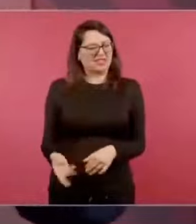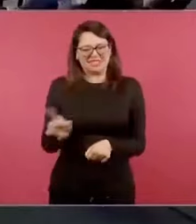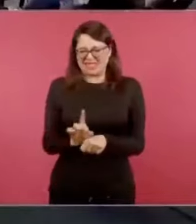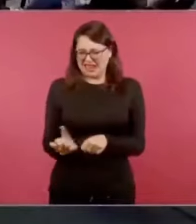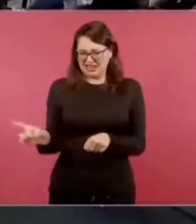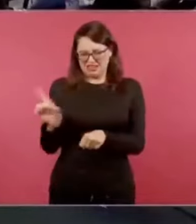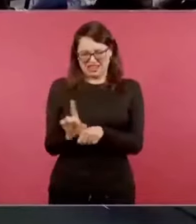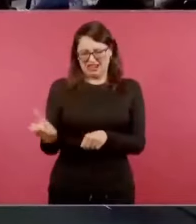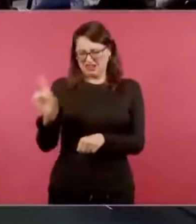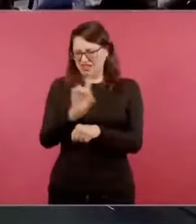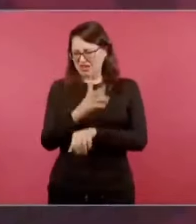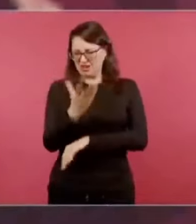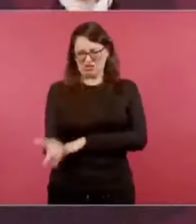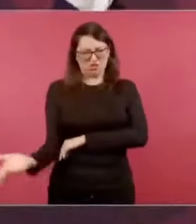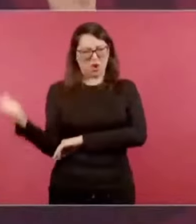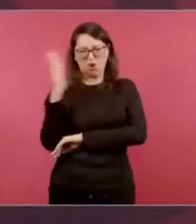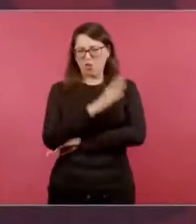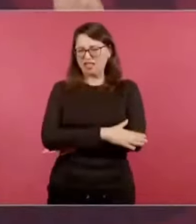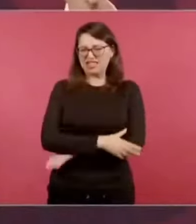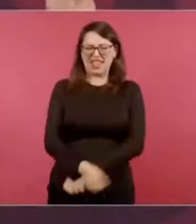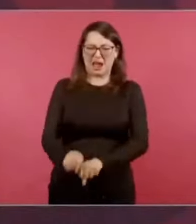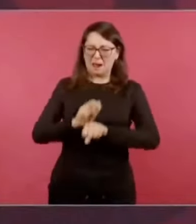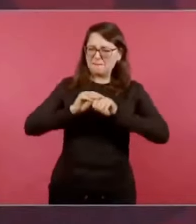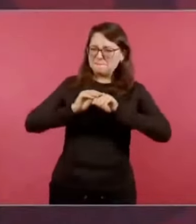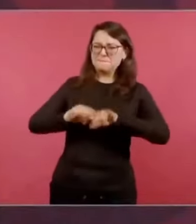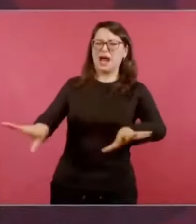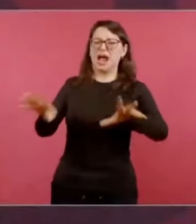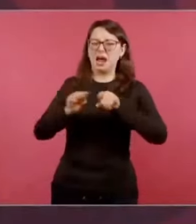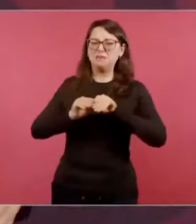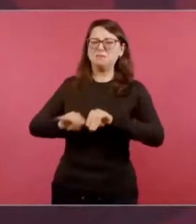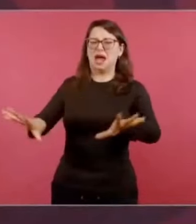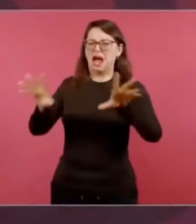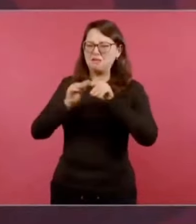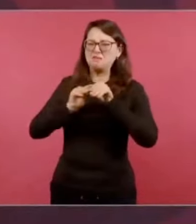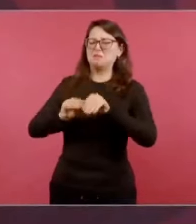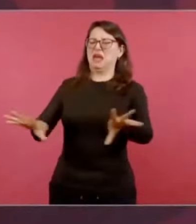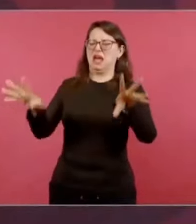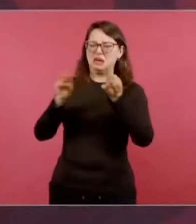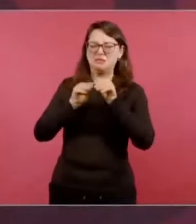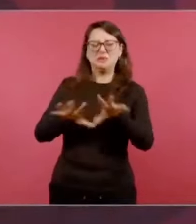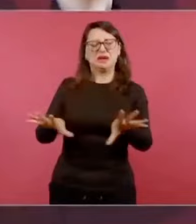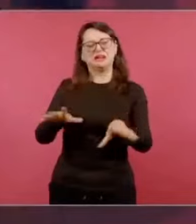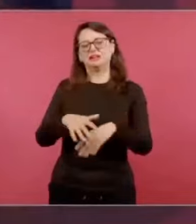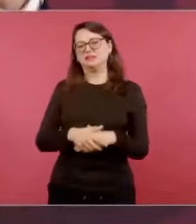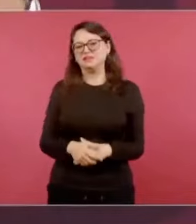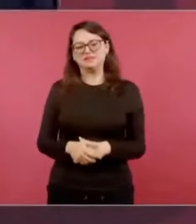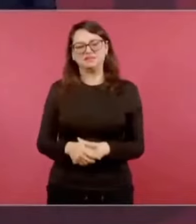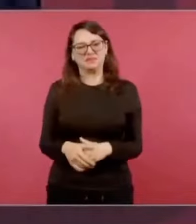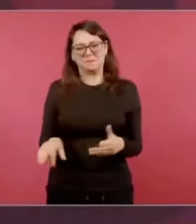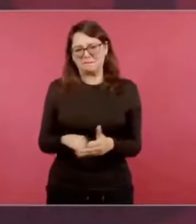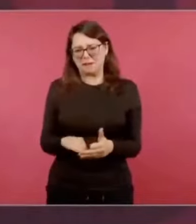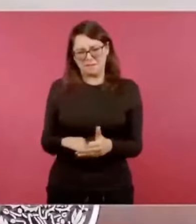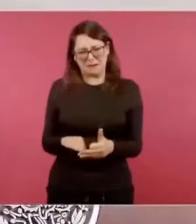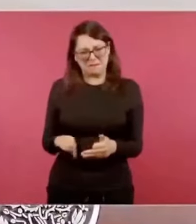en la radio, en la televisión, constante,